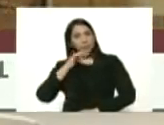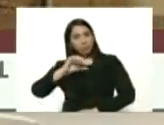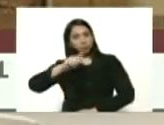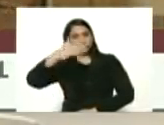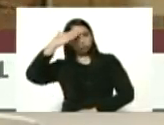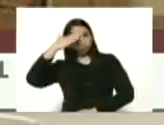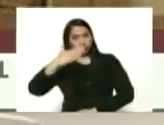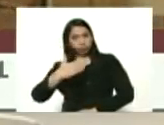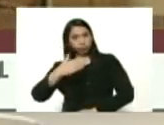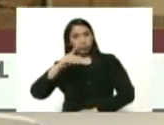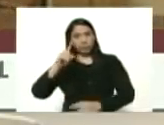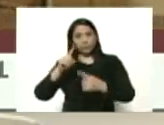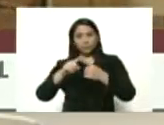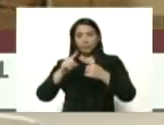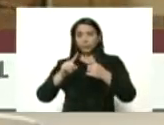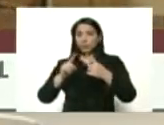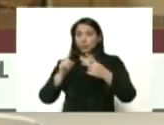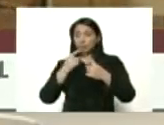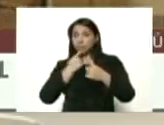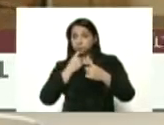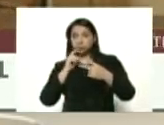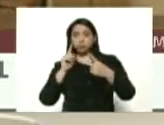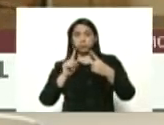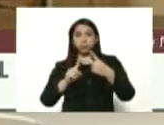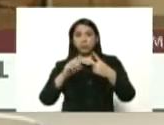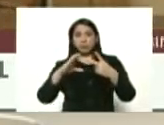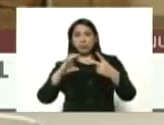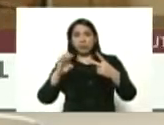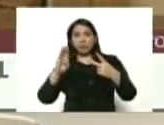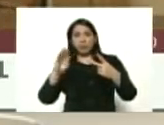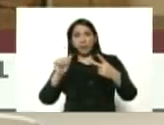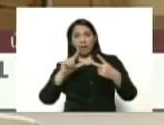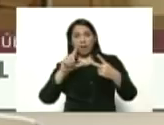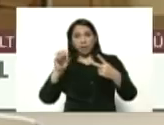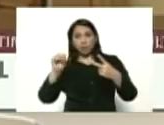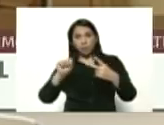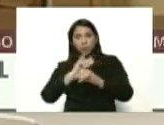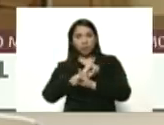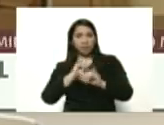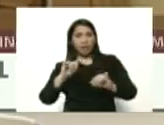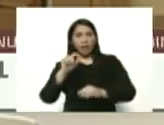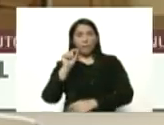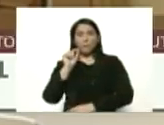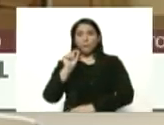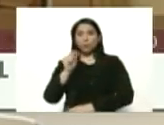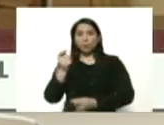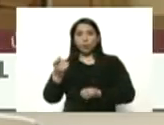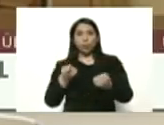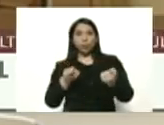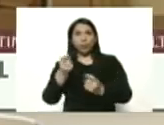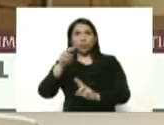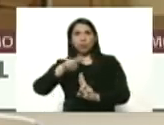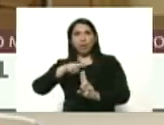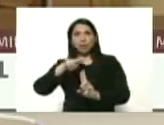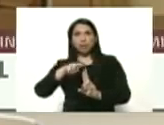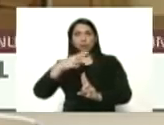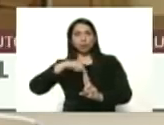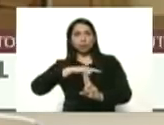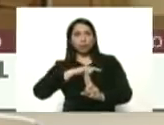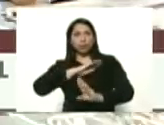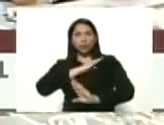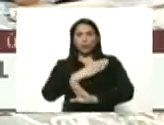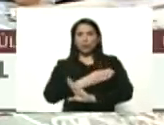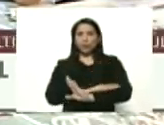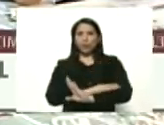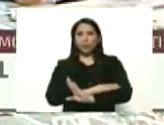jefe y el almirante en jefe vinieron preparados con los mapas ya el puesto fronterizo de Táchira estamos reforzando